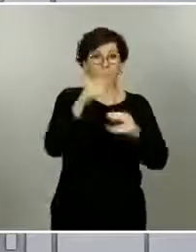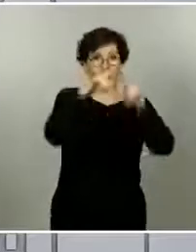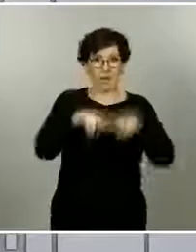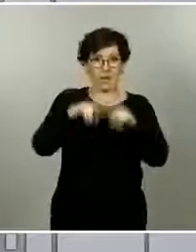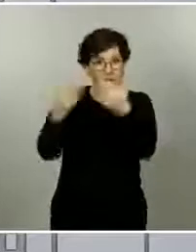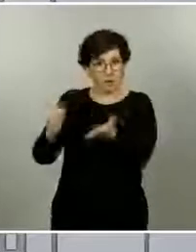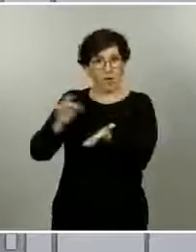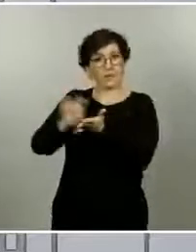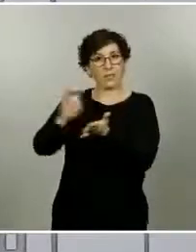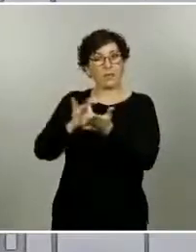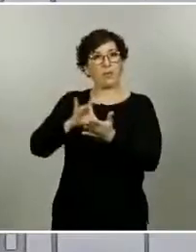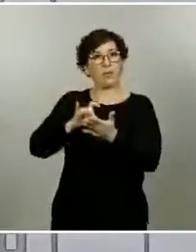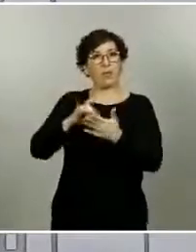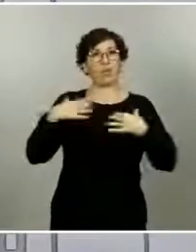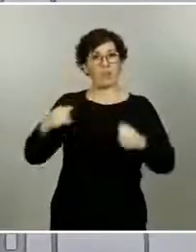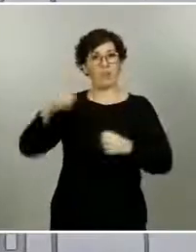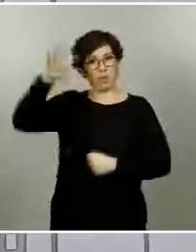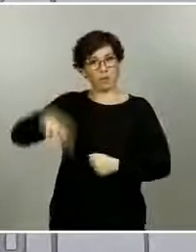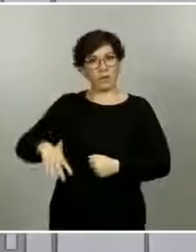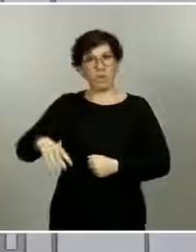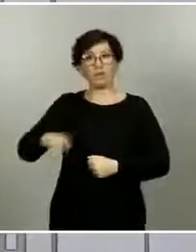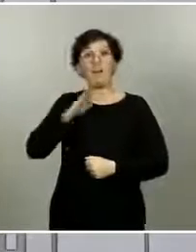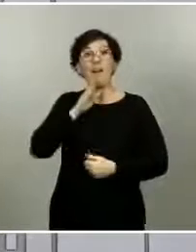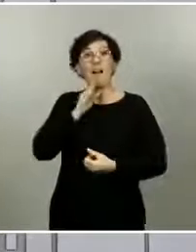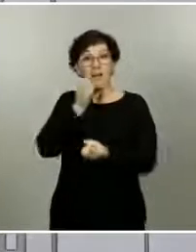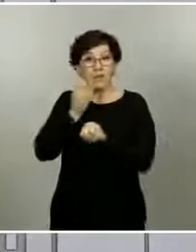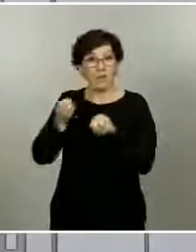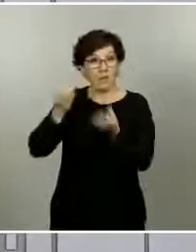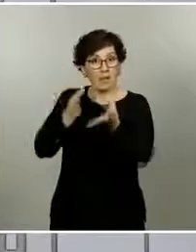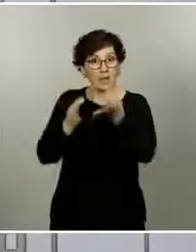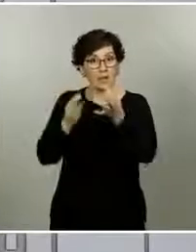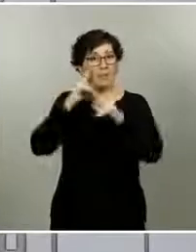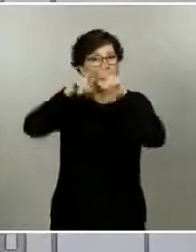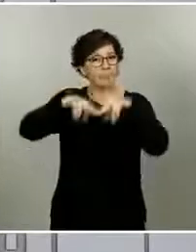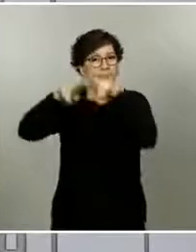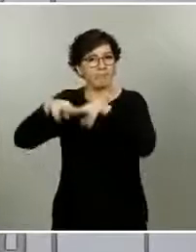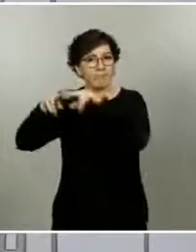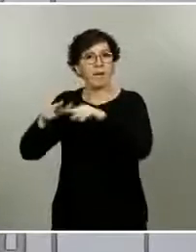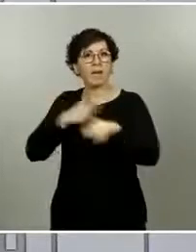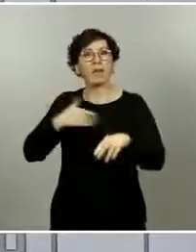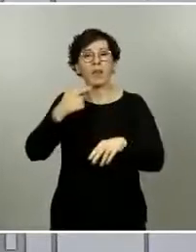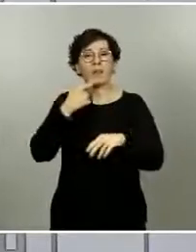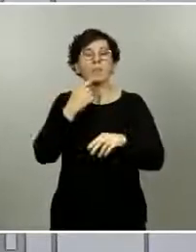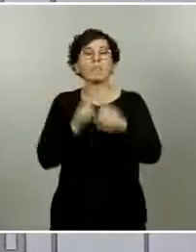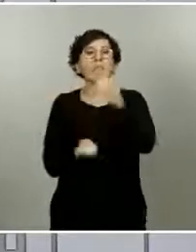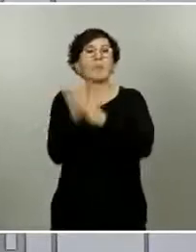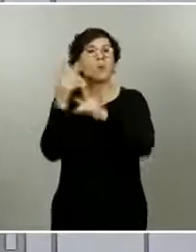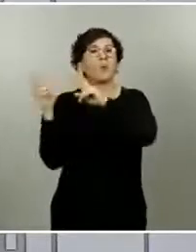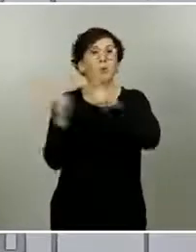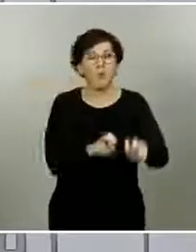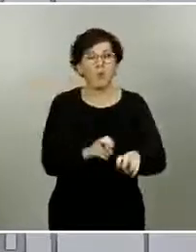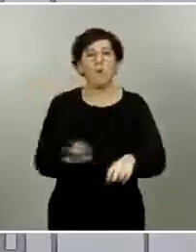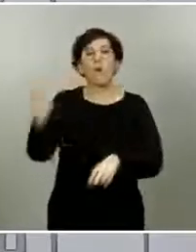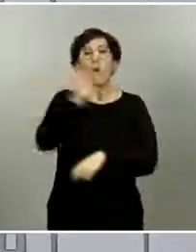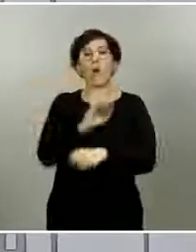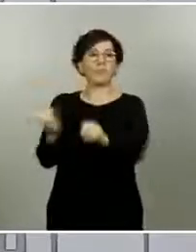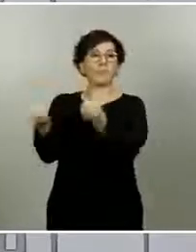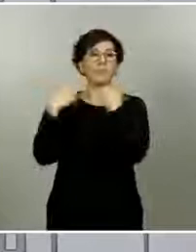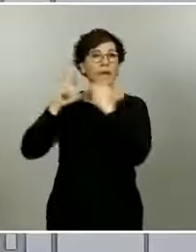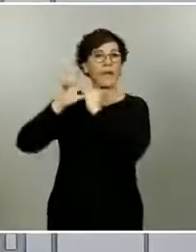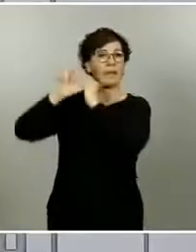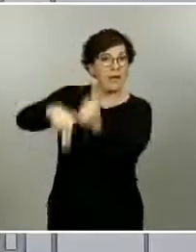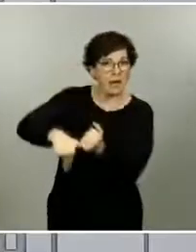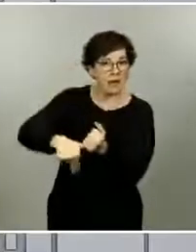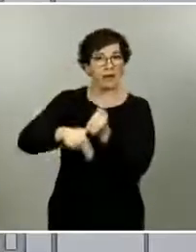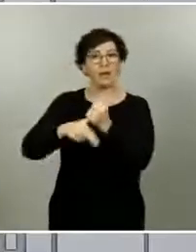verificando esta información para garantizar o para por lo menos detectar si son casos nuevos, si son retrasos de notificación o si están